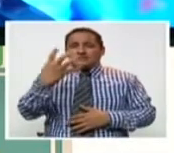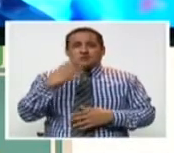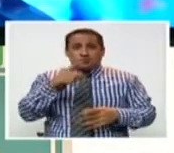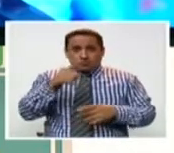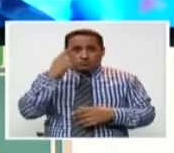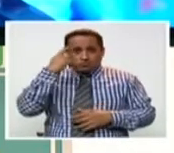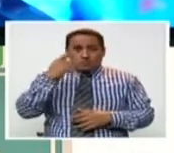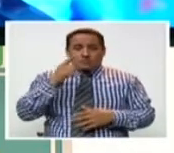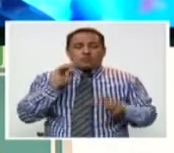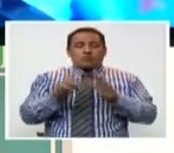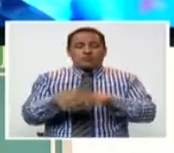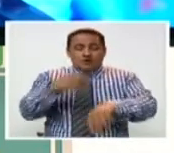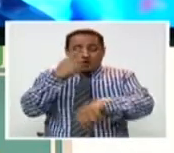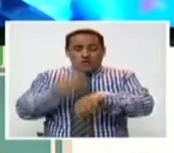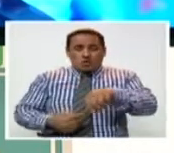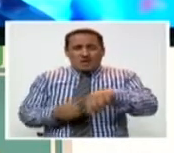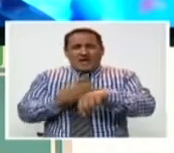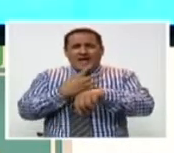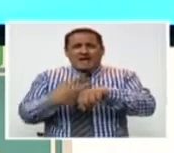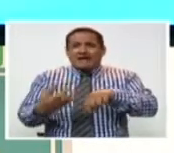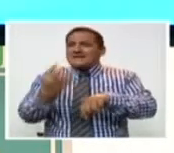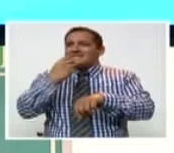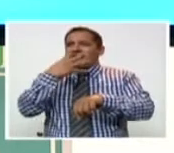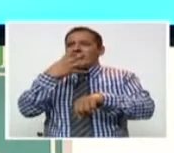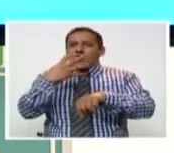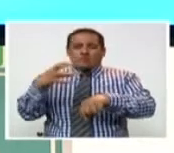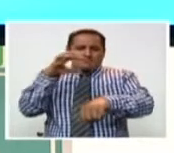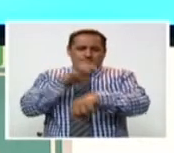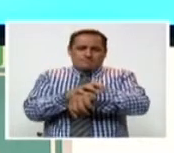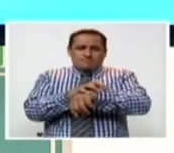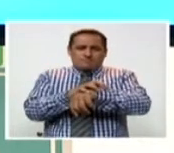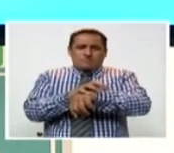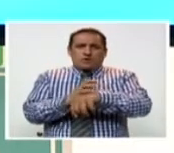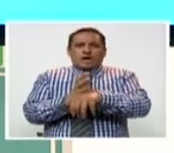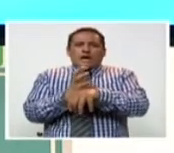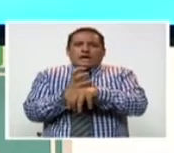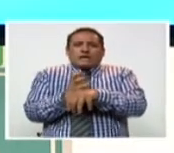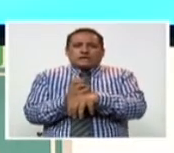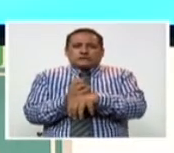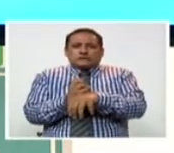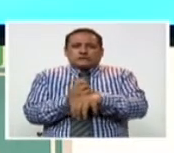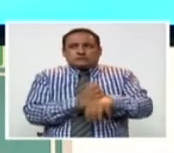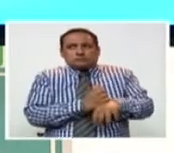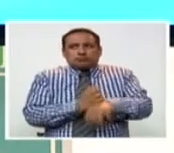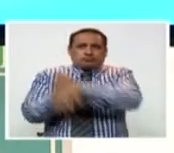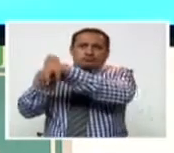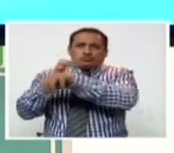hacer en casa hasta llevarlo a una zona donde se va a atender por el especialista y donde se tienen los medicamentos.